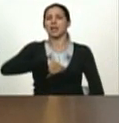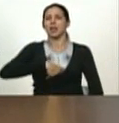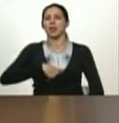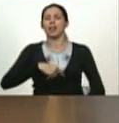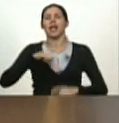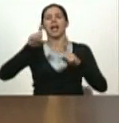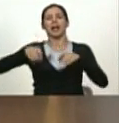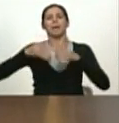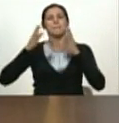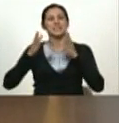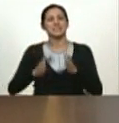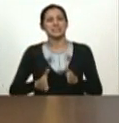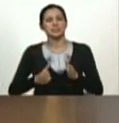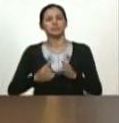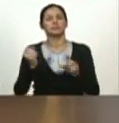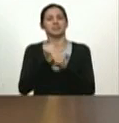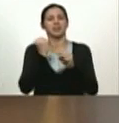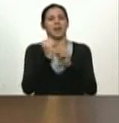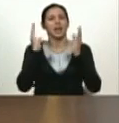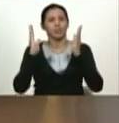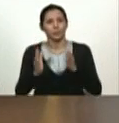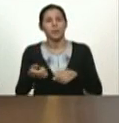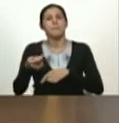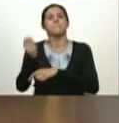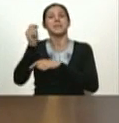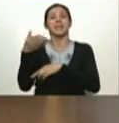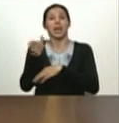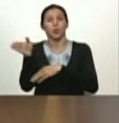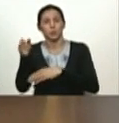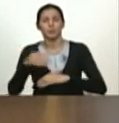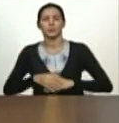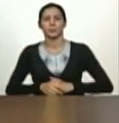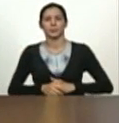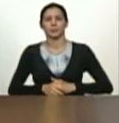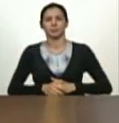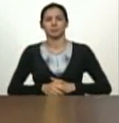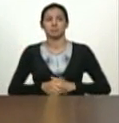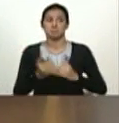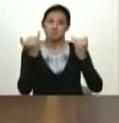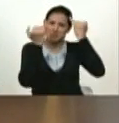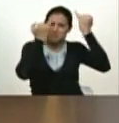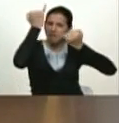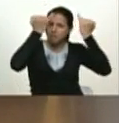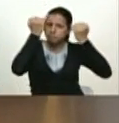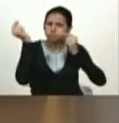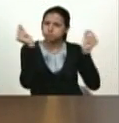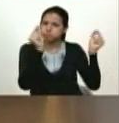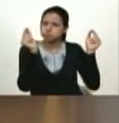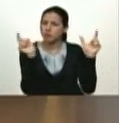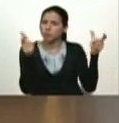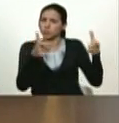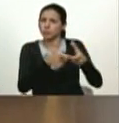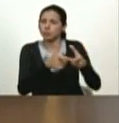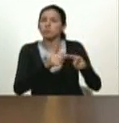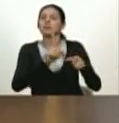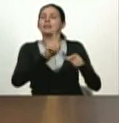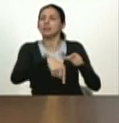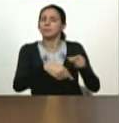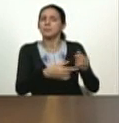Pescadores y Campesinas y Pescadoras y surgió de la reunión con